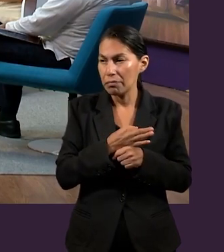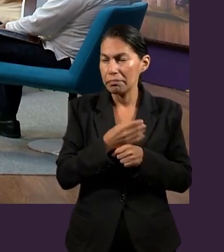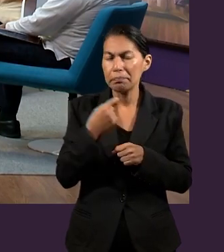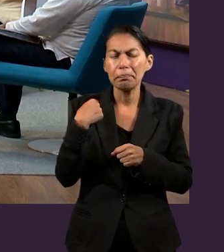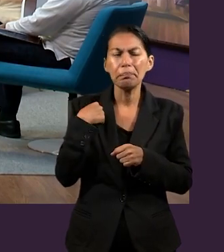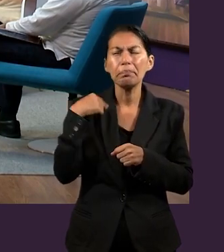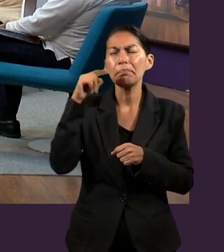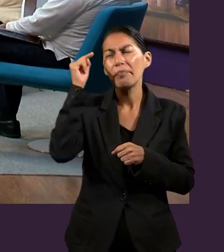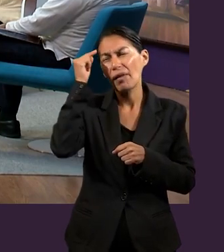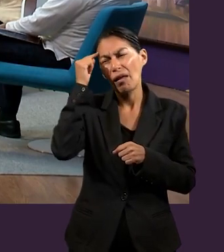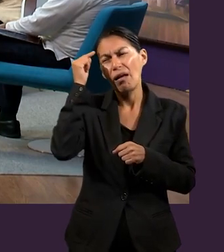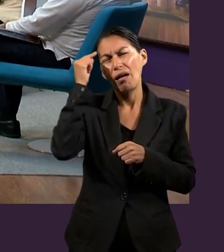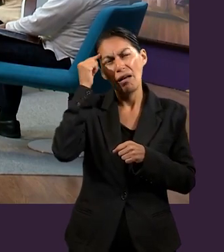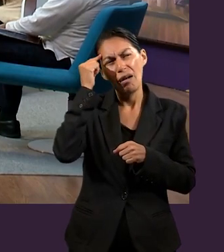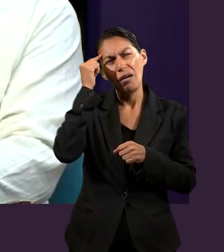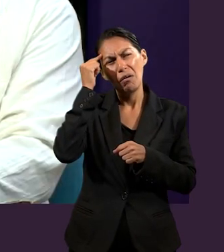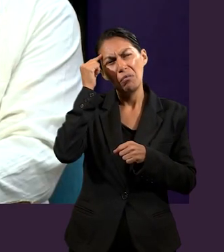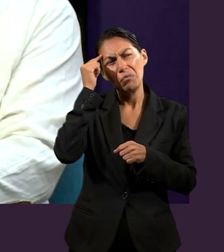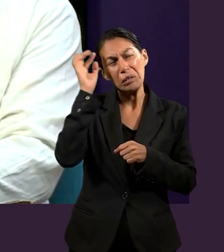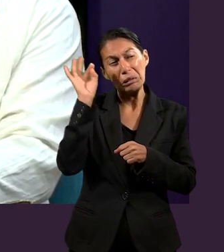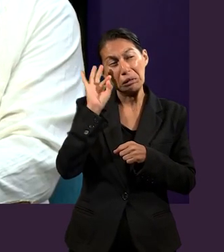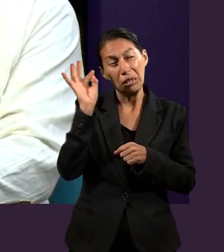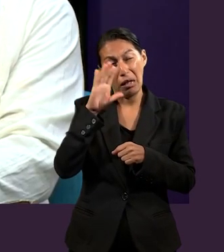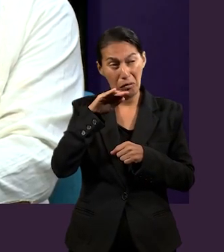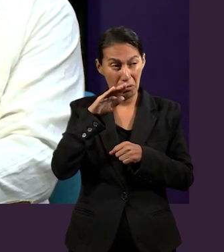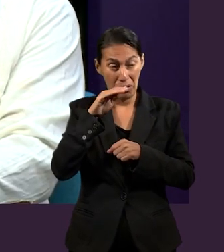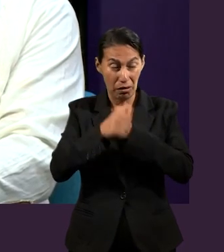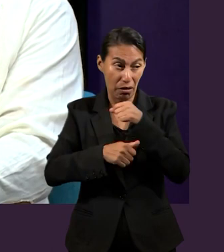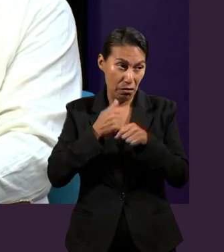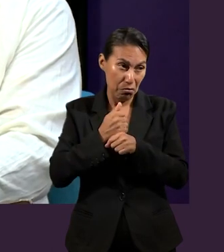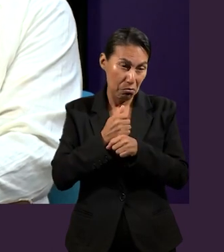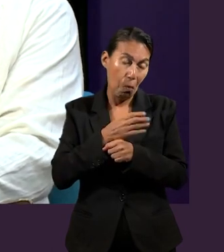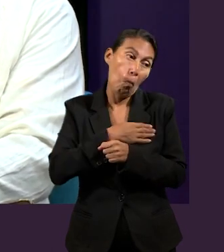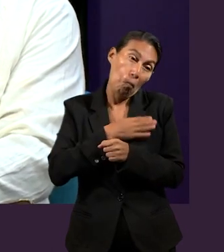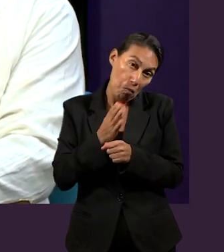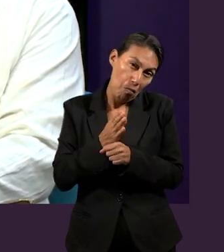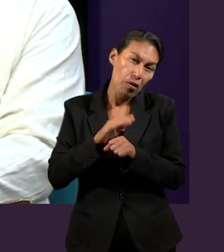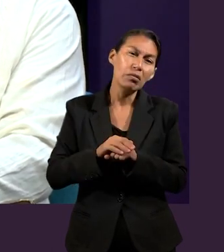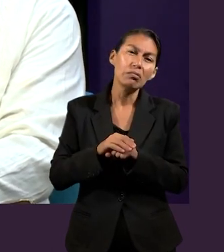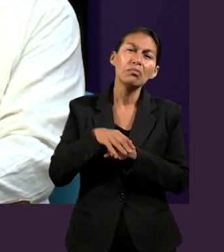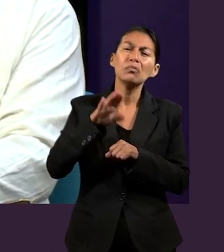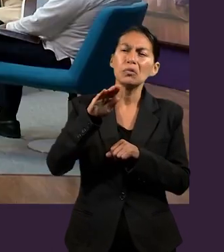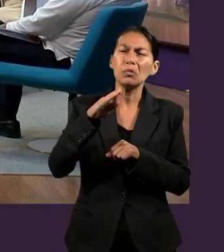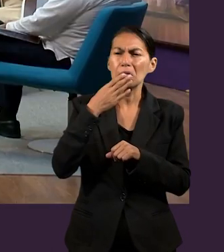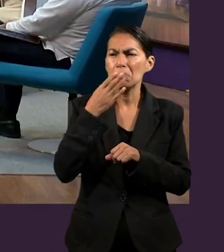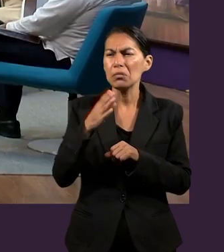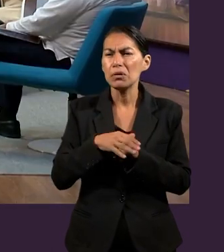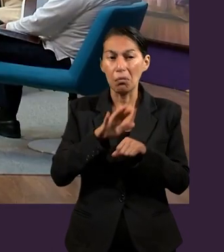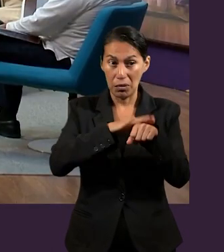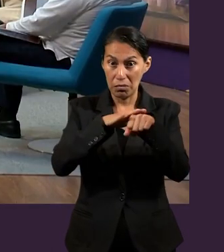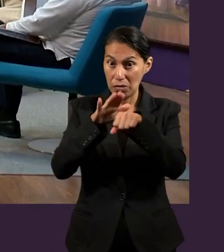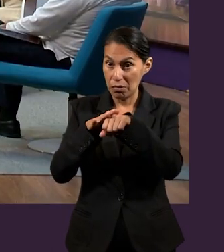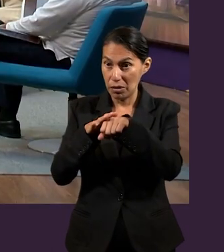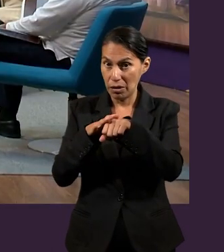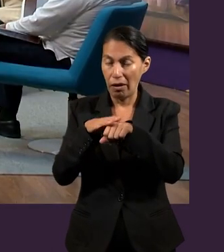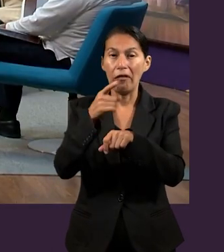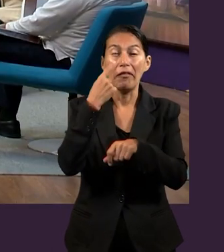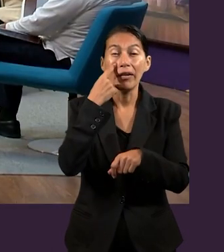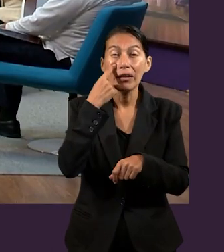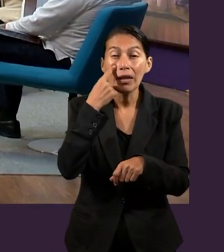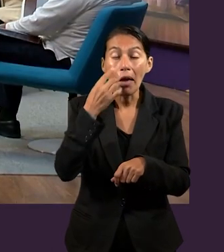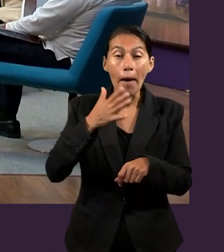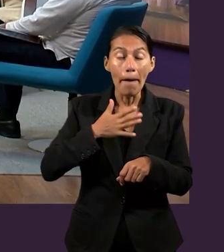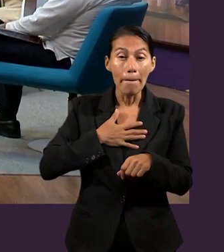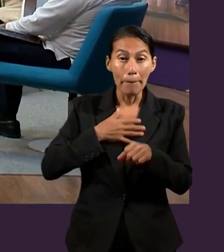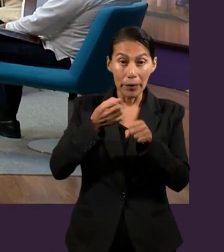esta época? Yo creo que puede ser hasta unos 90 años. Bueno, 90 años, ¿quién da más? 100